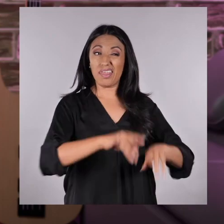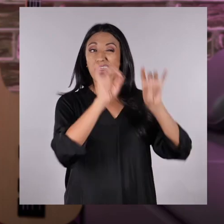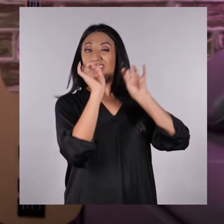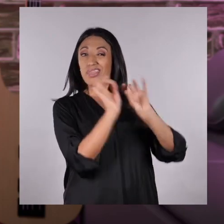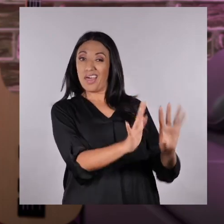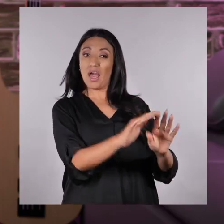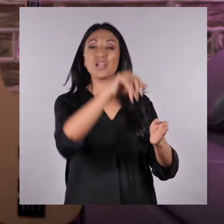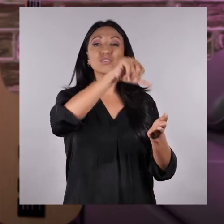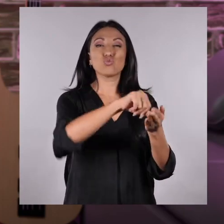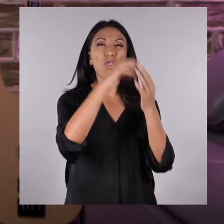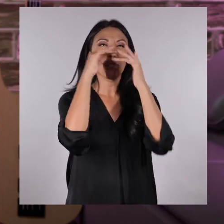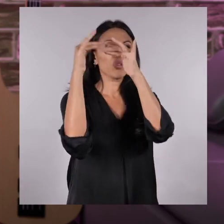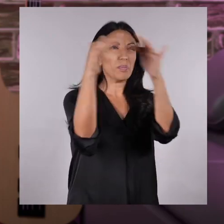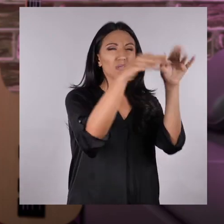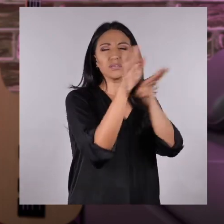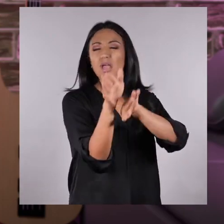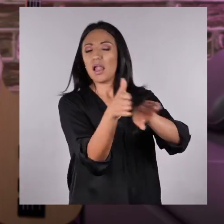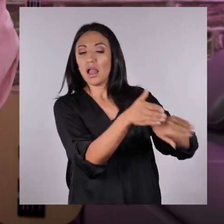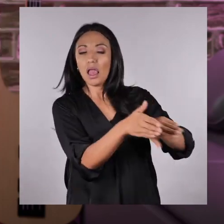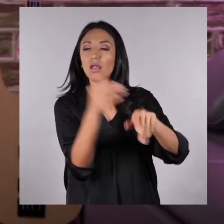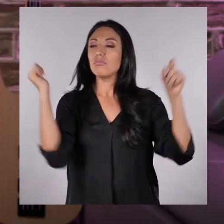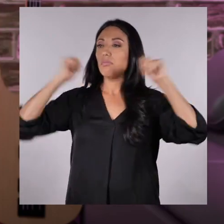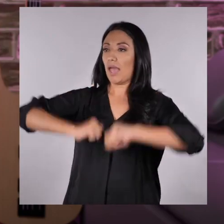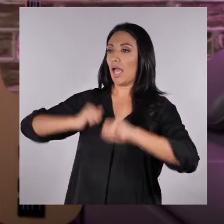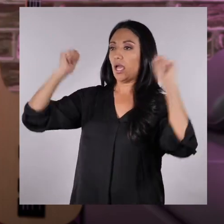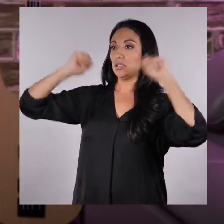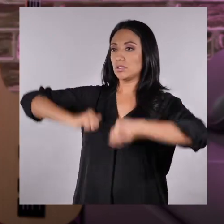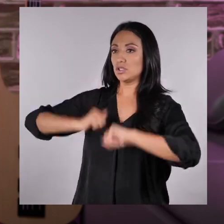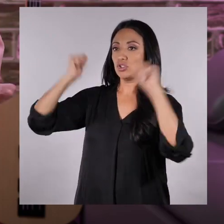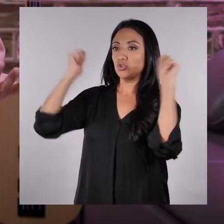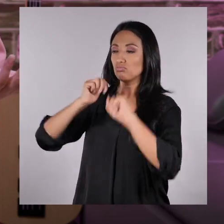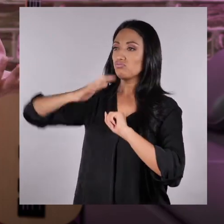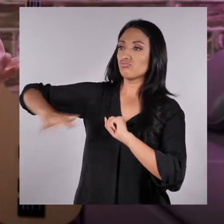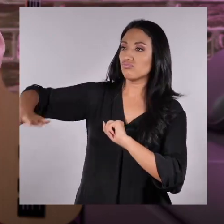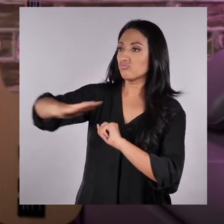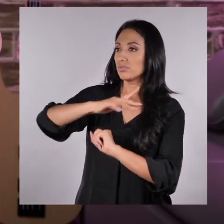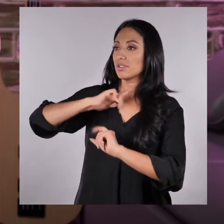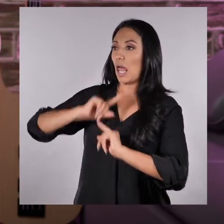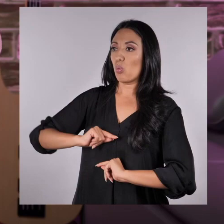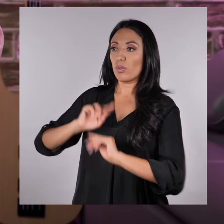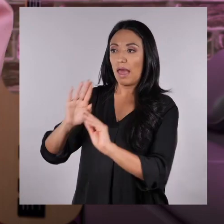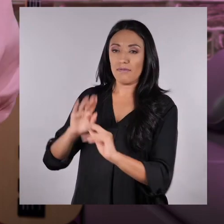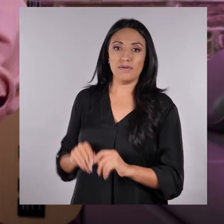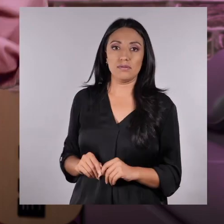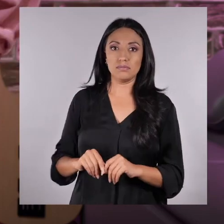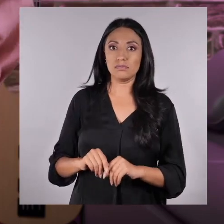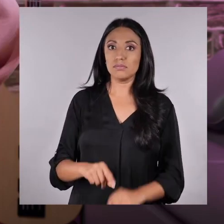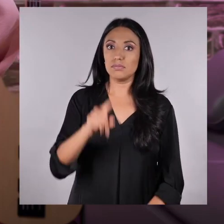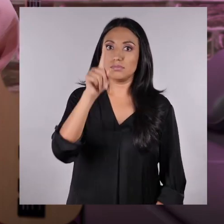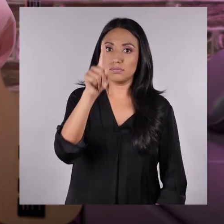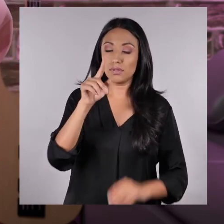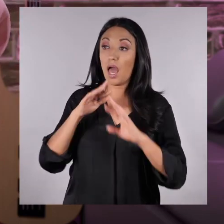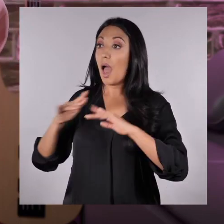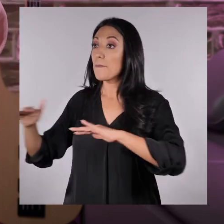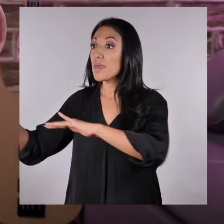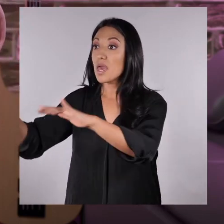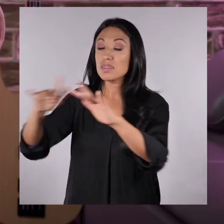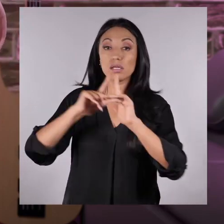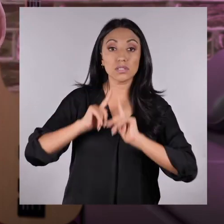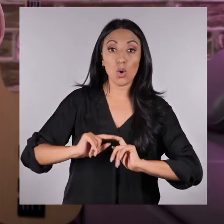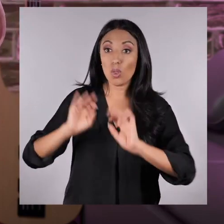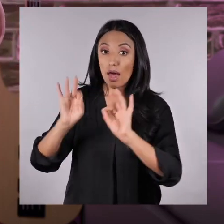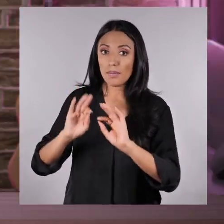alejarse en lo posible de la contaminación para hacer ejercicio, en ambientes saludables. Y hablando de ambientes